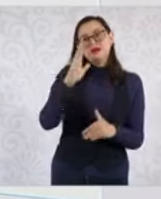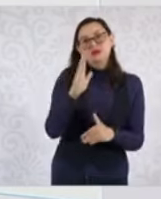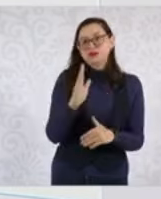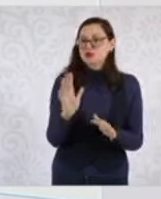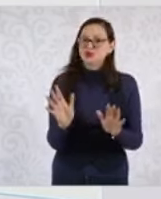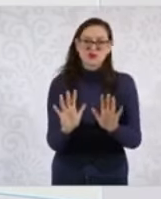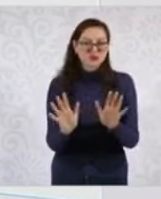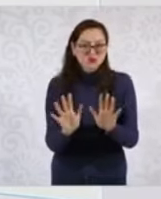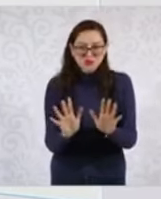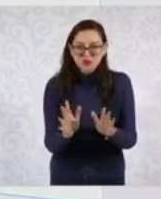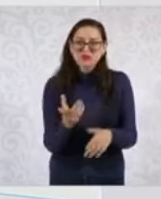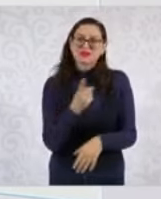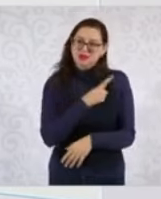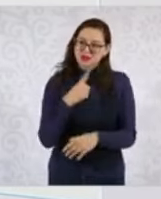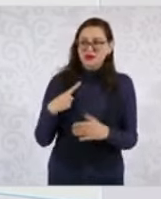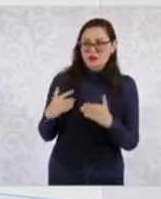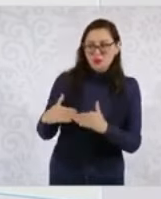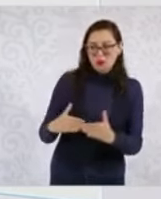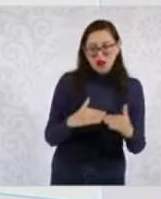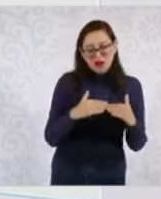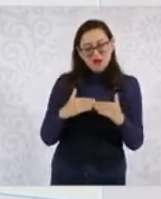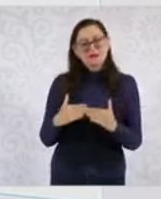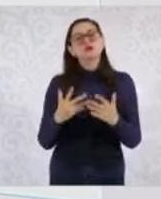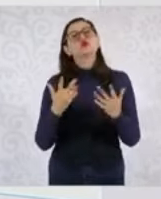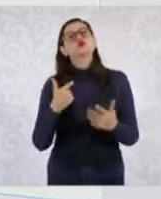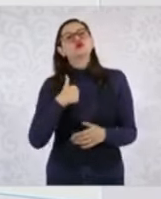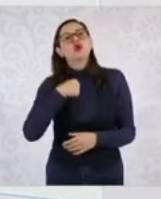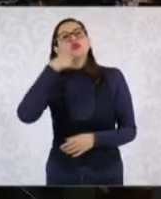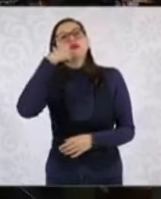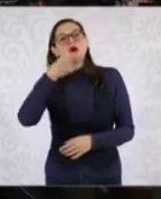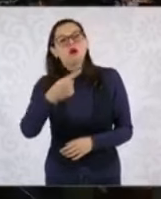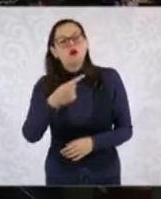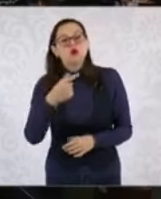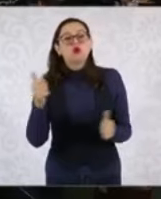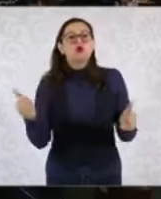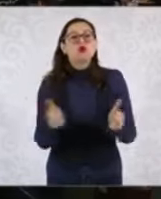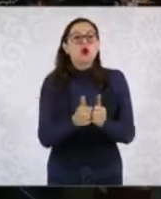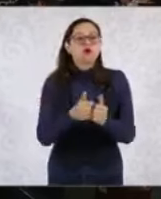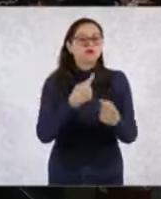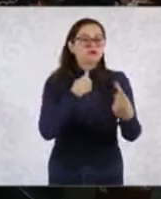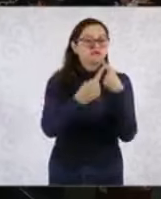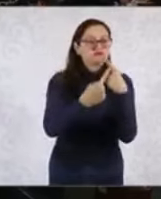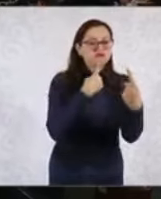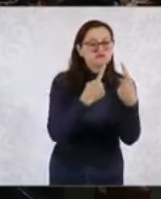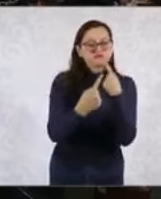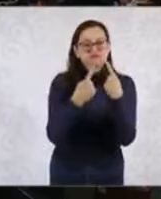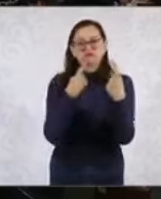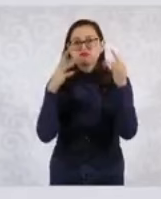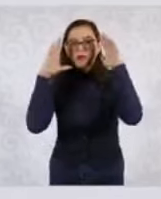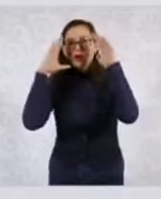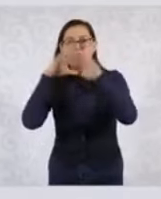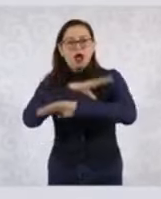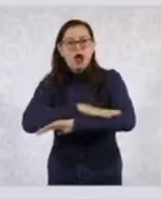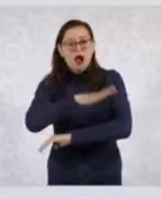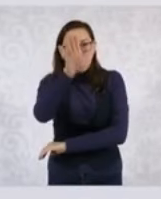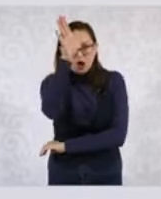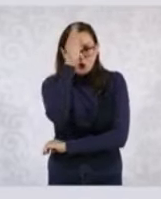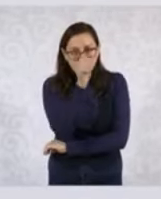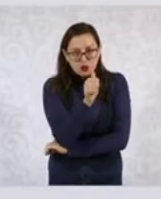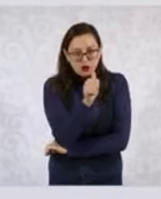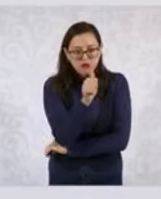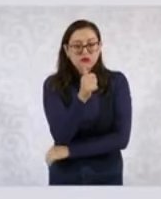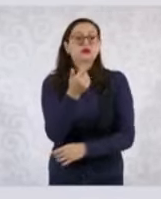eso yo puse de manera gradual. Entonces, que nos sentemos con empresarios, empresarias, con la